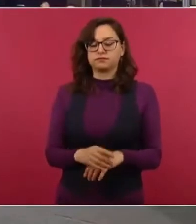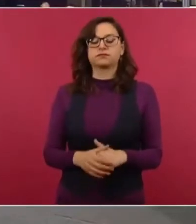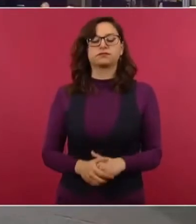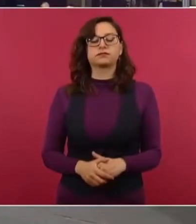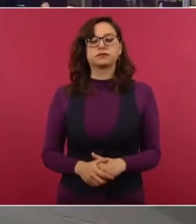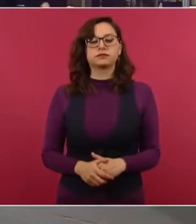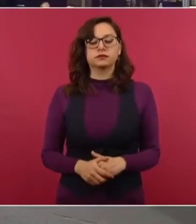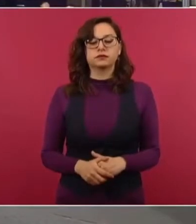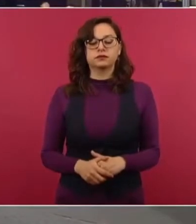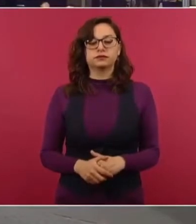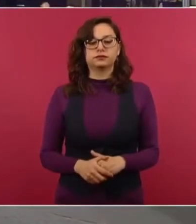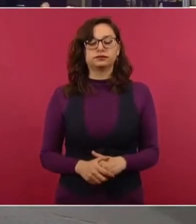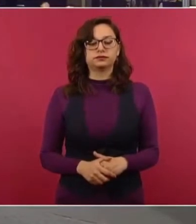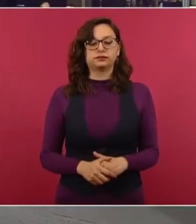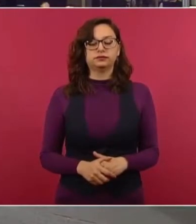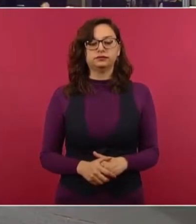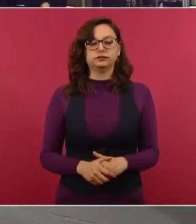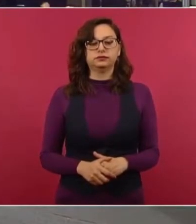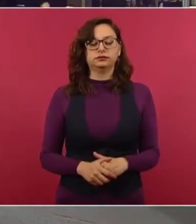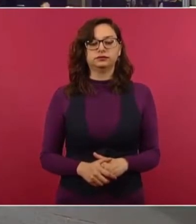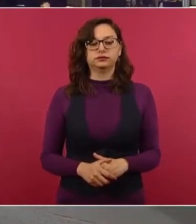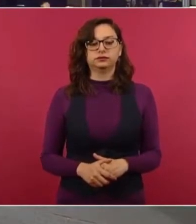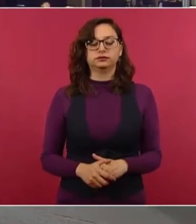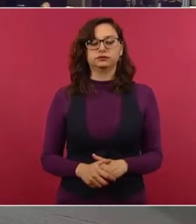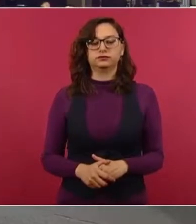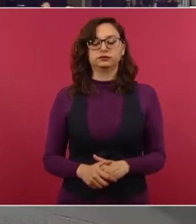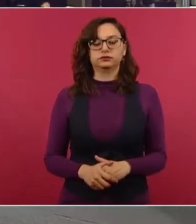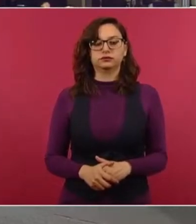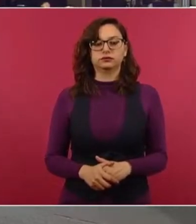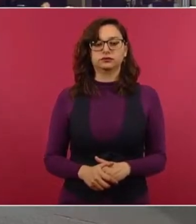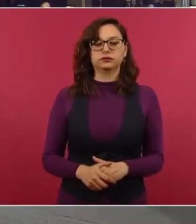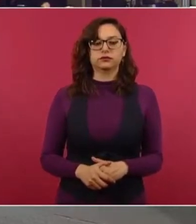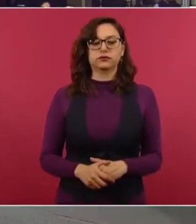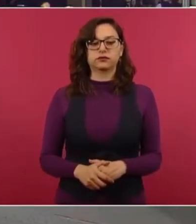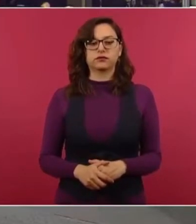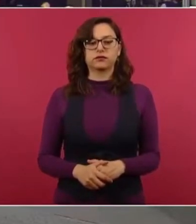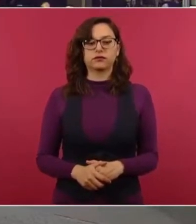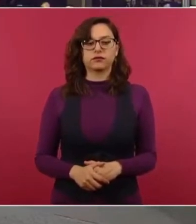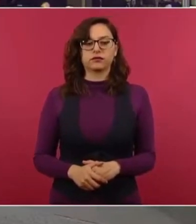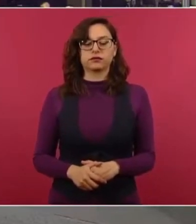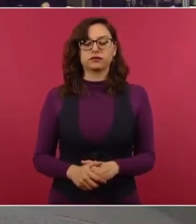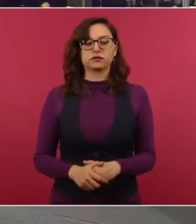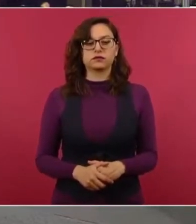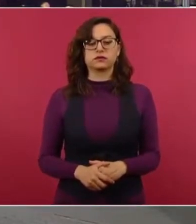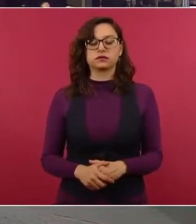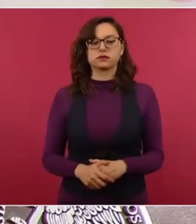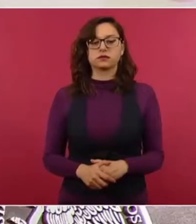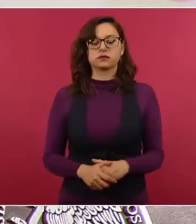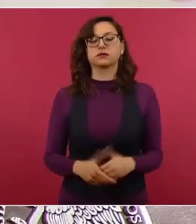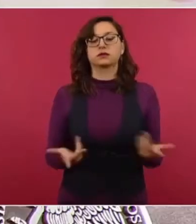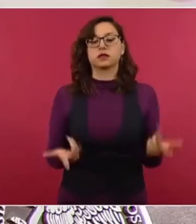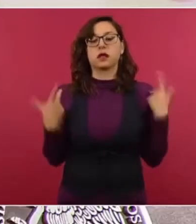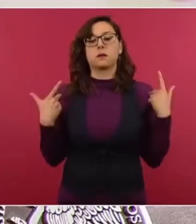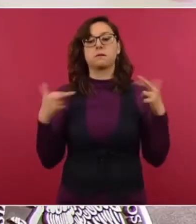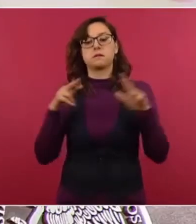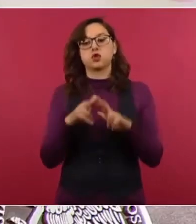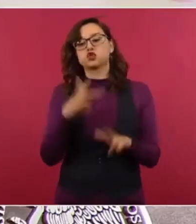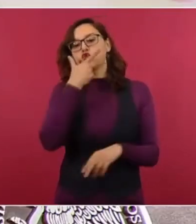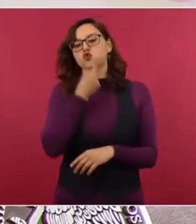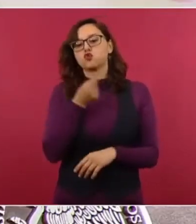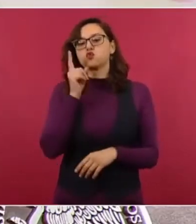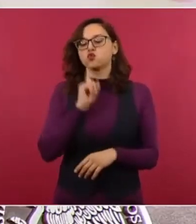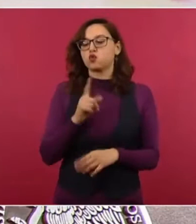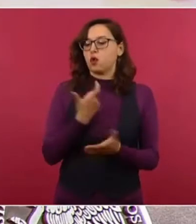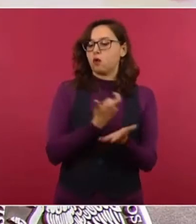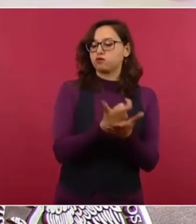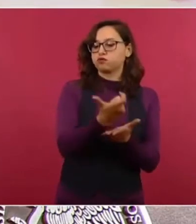El gobierno federal tiene un marco general para los salarios de las maestras y los maestros.